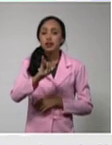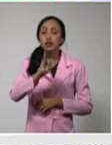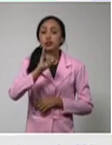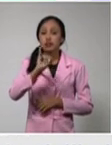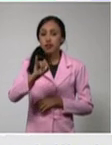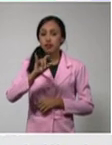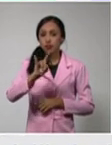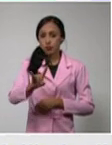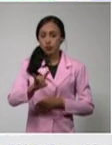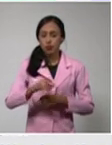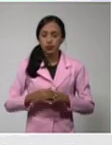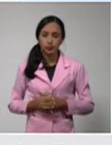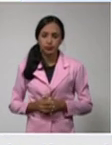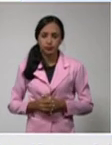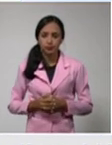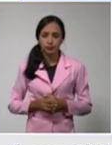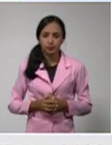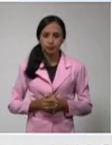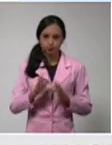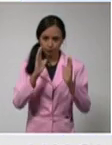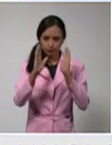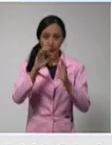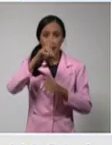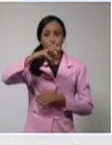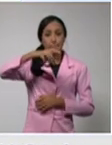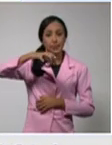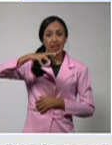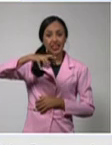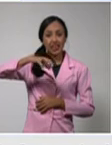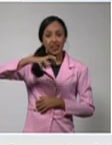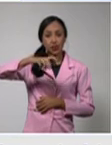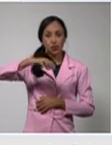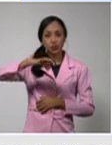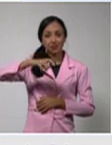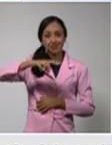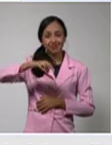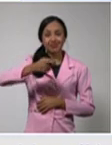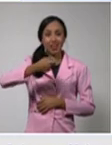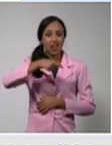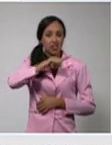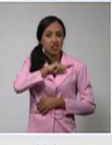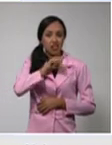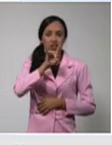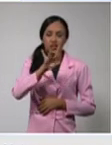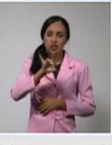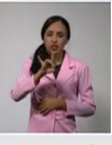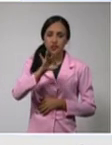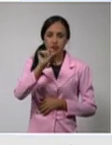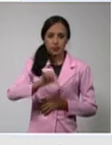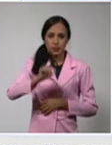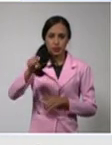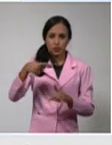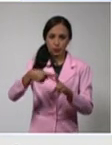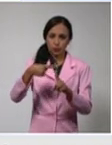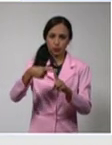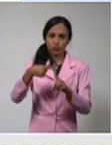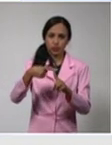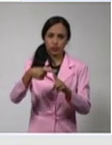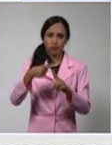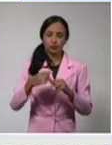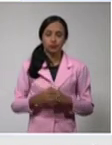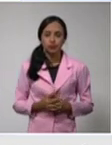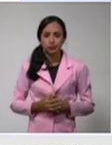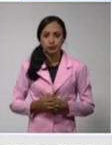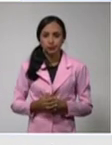Pinar de Río, en el día de ayer. 15 casos confirmados. Podemos decir